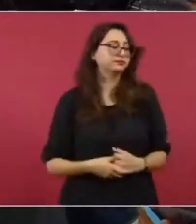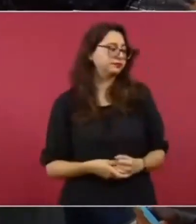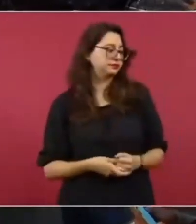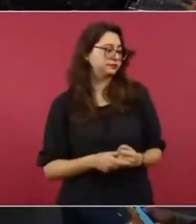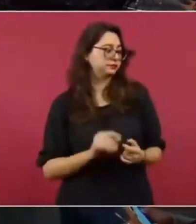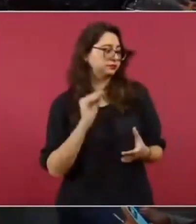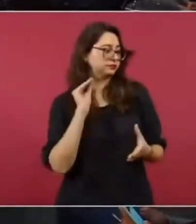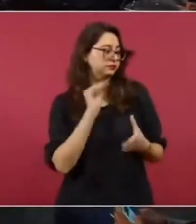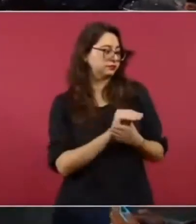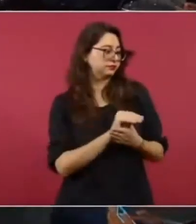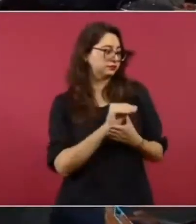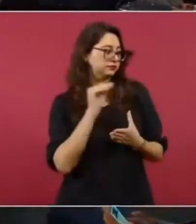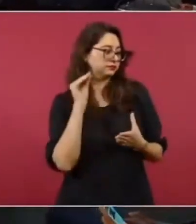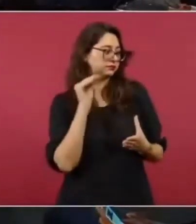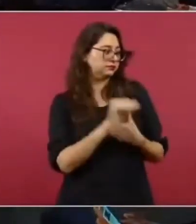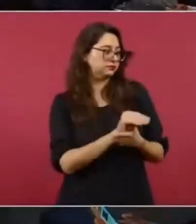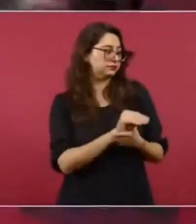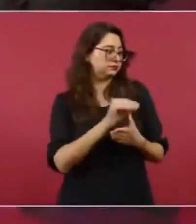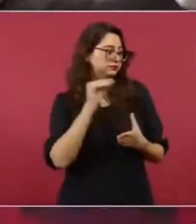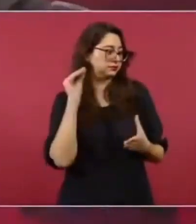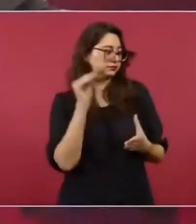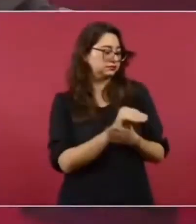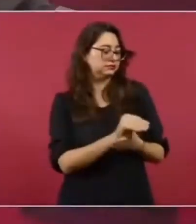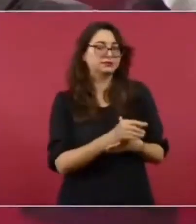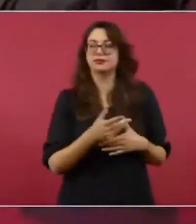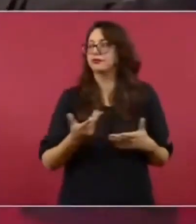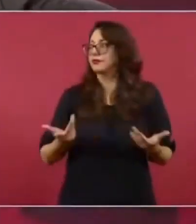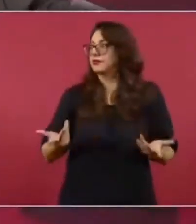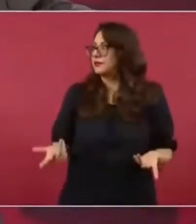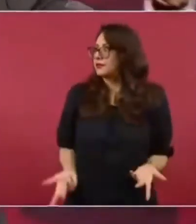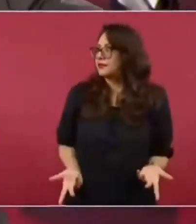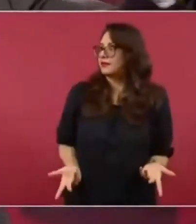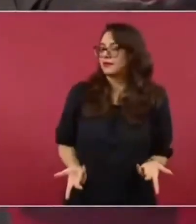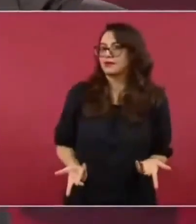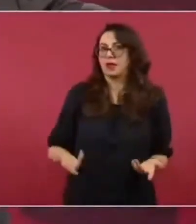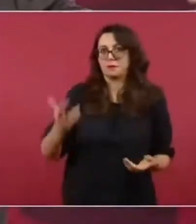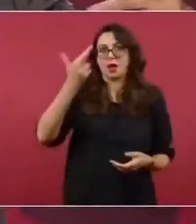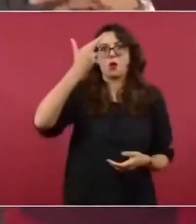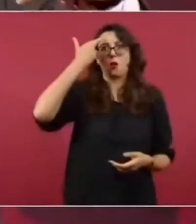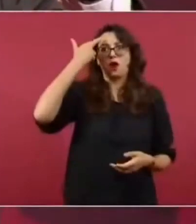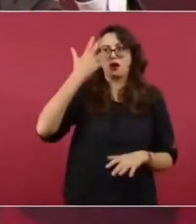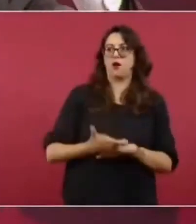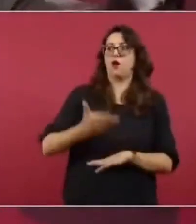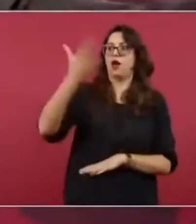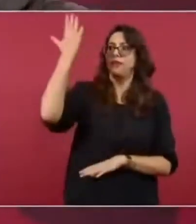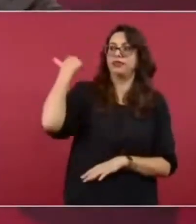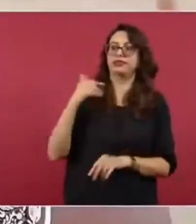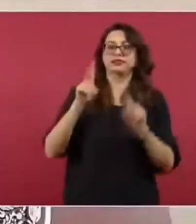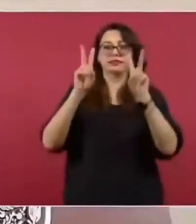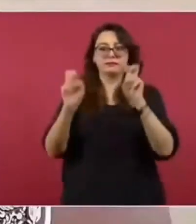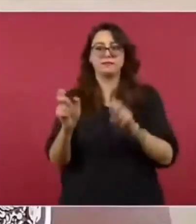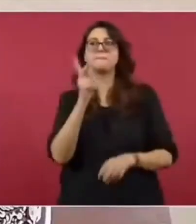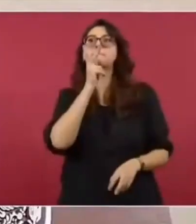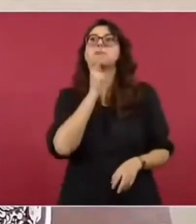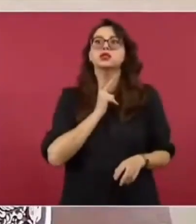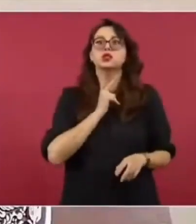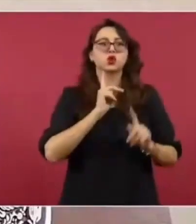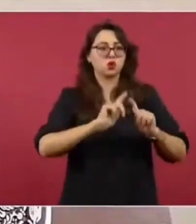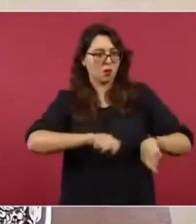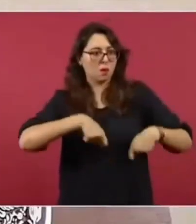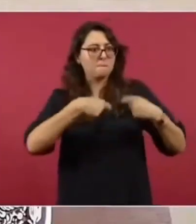la privatización del petróleo la entrega del petróleo a particulares sobre todo extranjeros